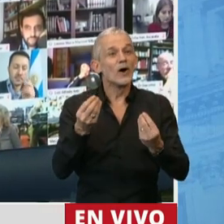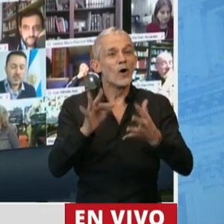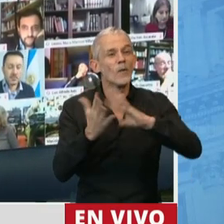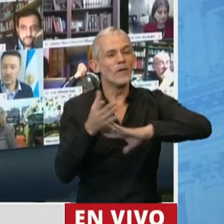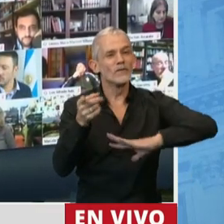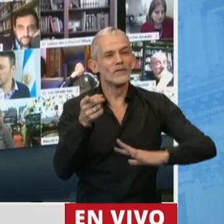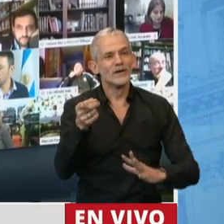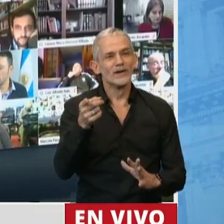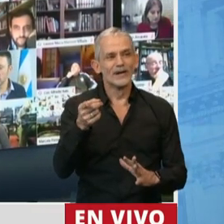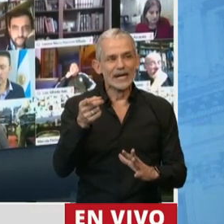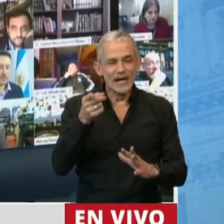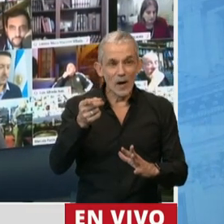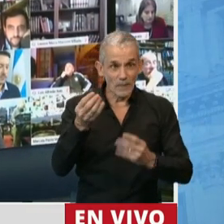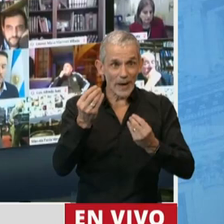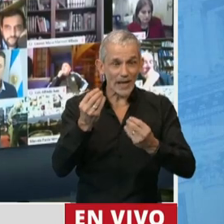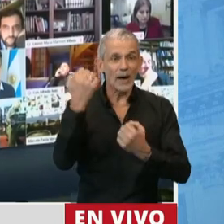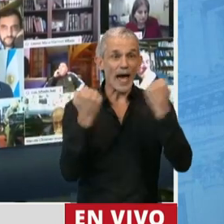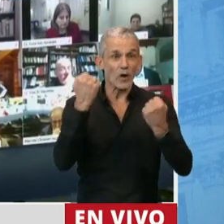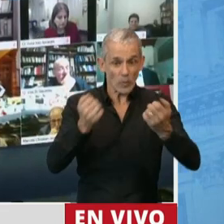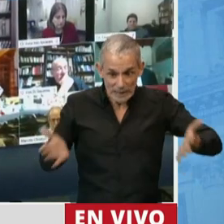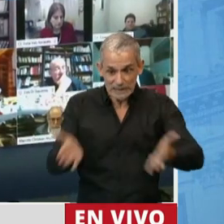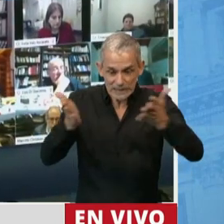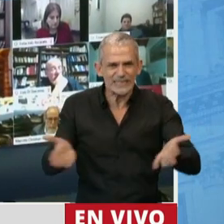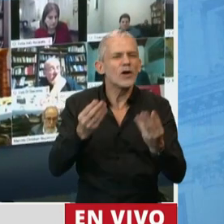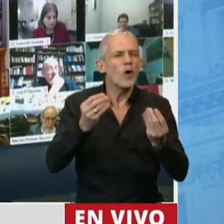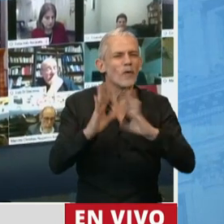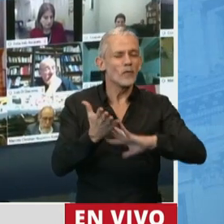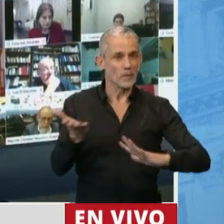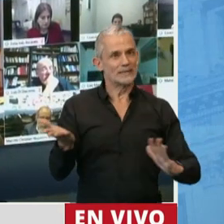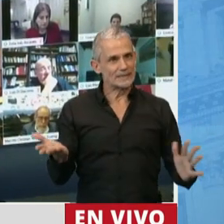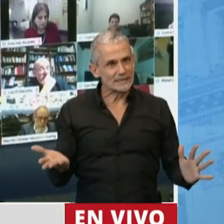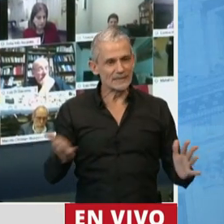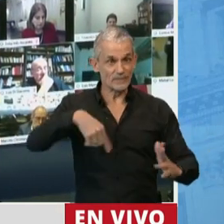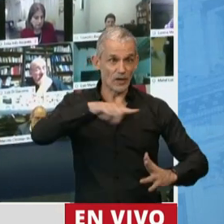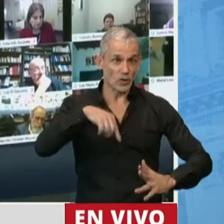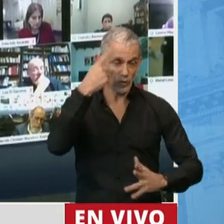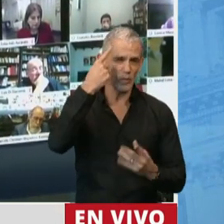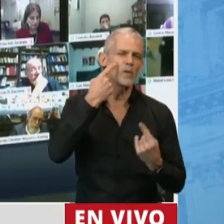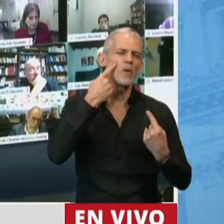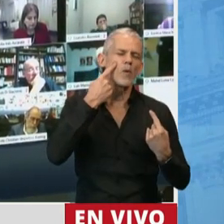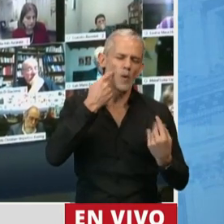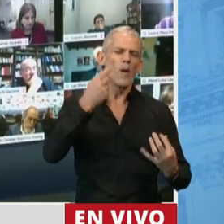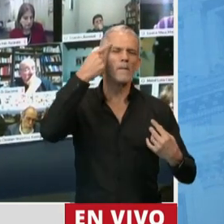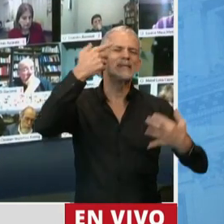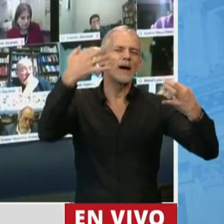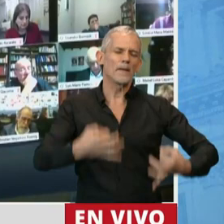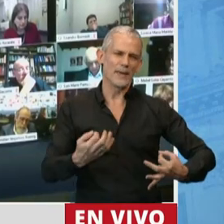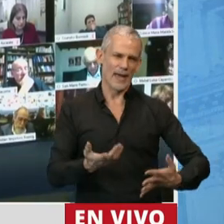hacía para poder hacer que la economía arranque nuevamente entonces creo que tenemos que tratar esto con muchísima madurez